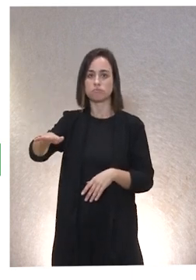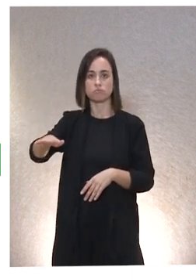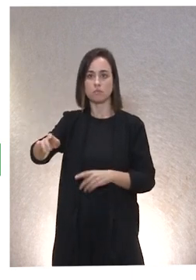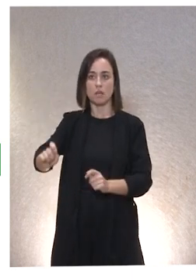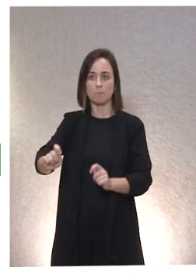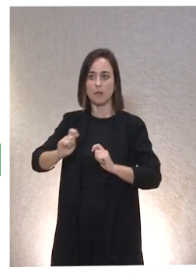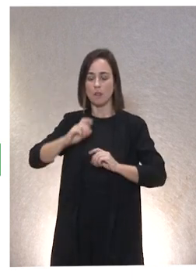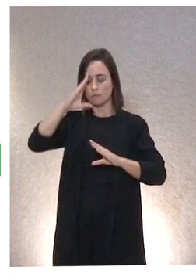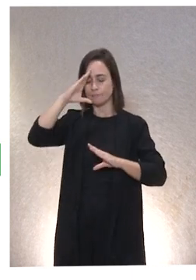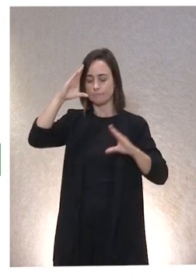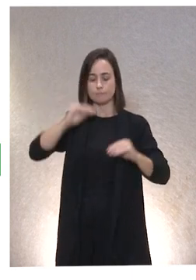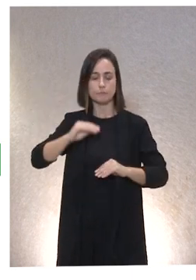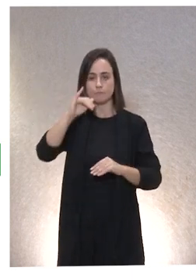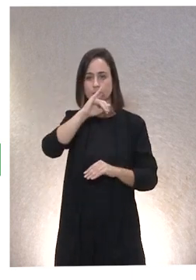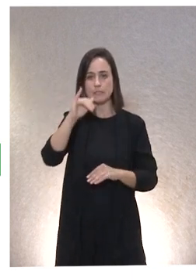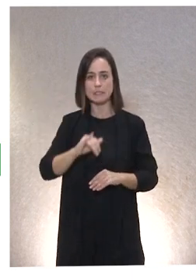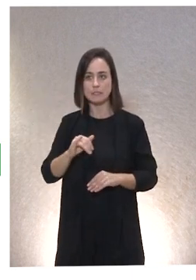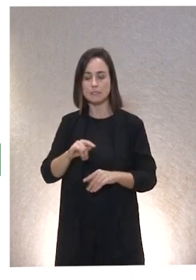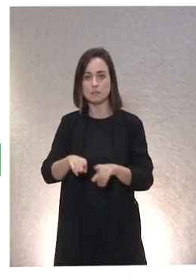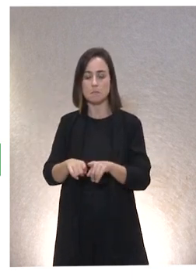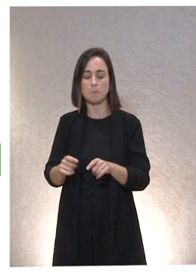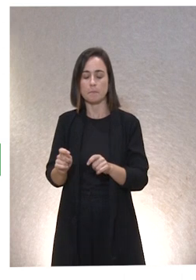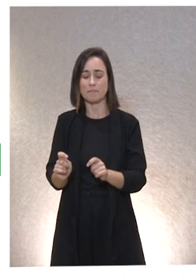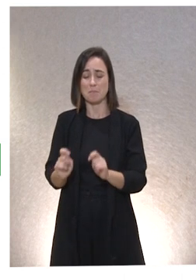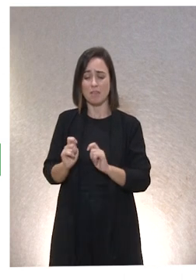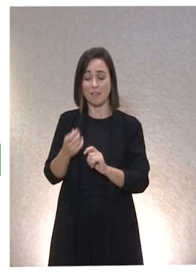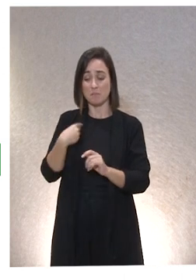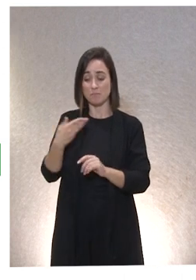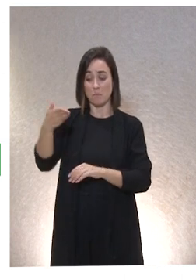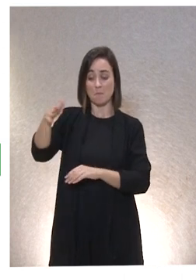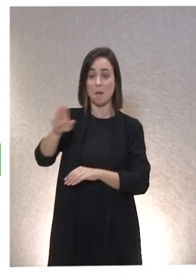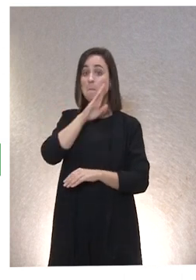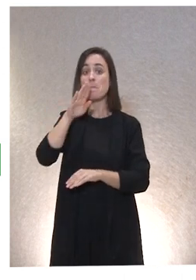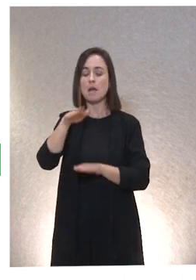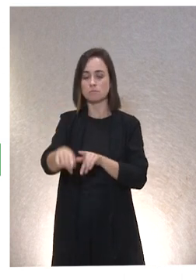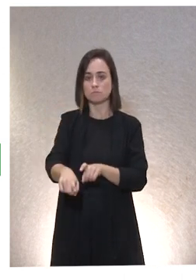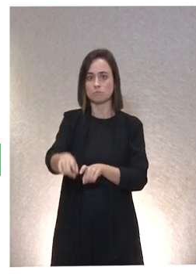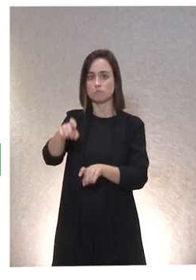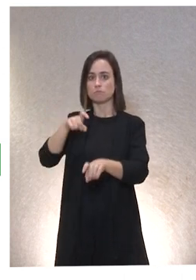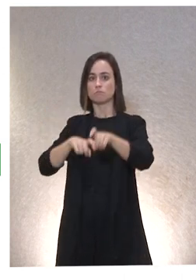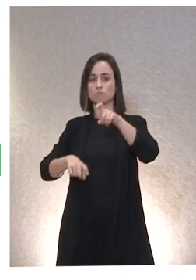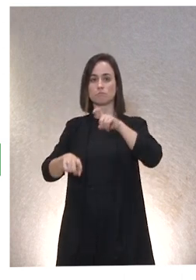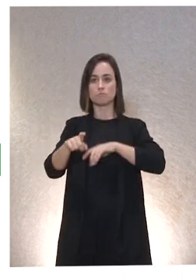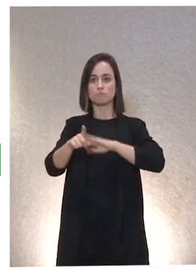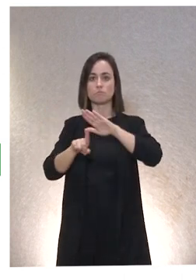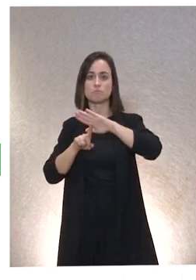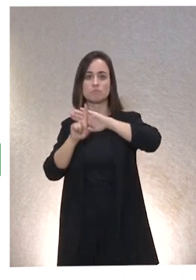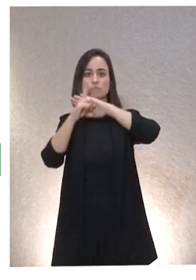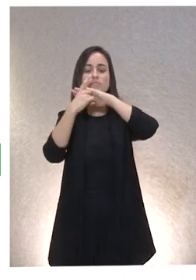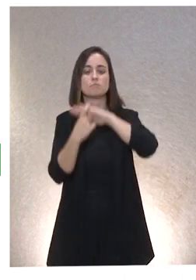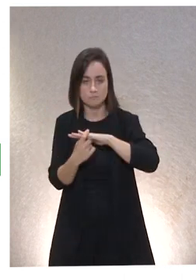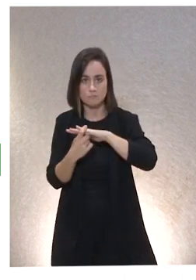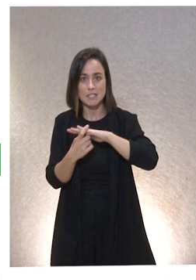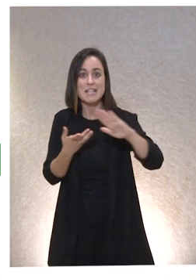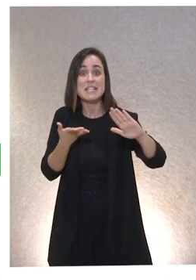descoloca y le hace retroceder. Pues, eso es lo que nos pasa a todos y que vemos ilustrado ahí. Por consiguiente,